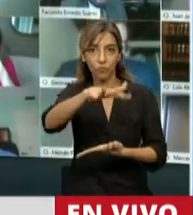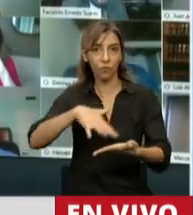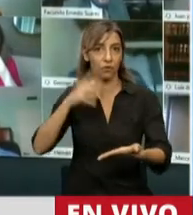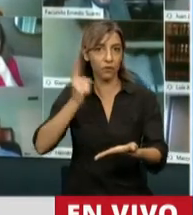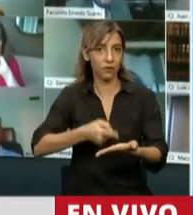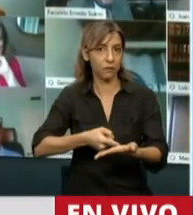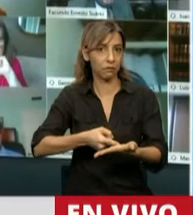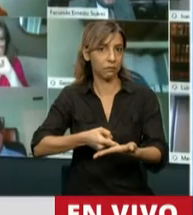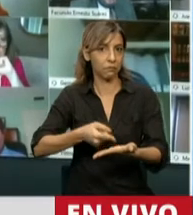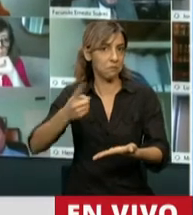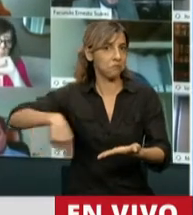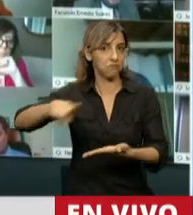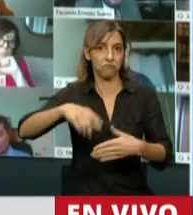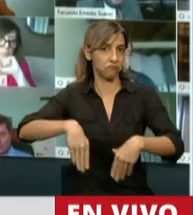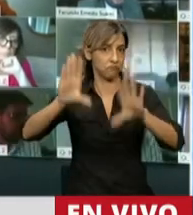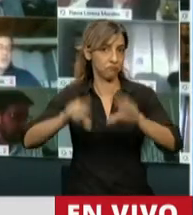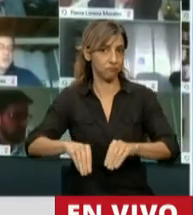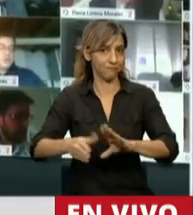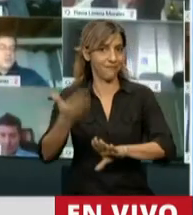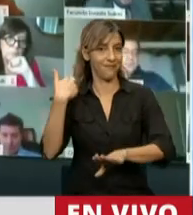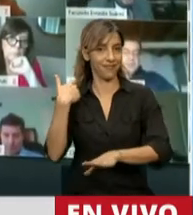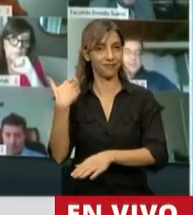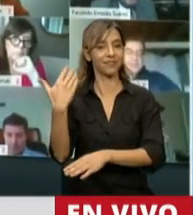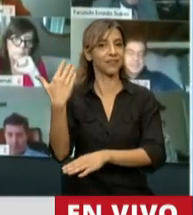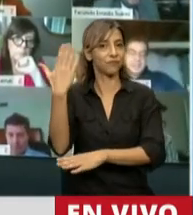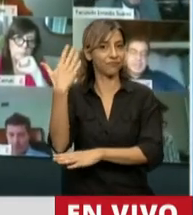el Presidente de la Comisión de Hacienda, Carlos Geller,